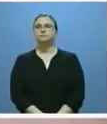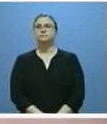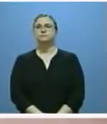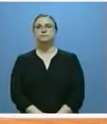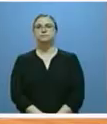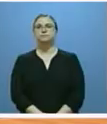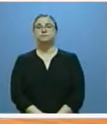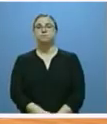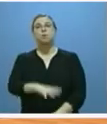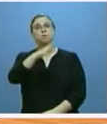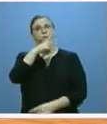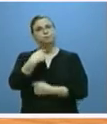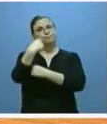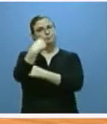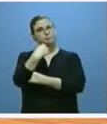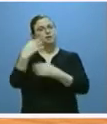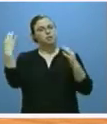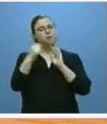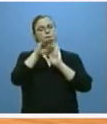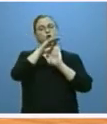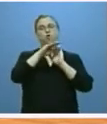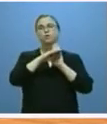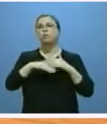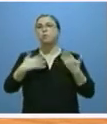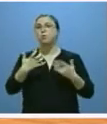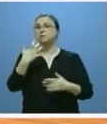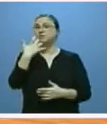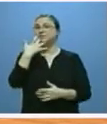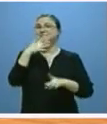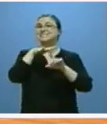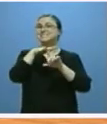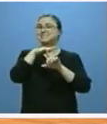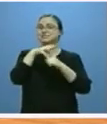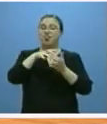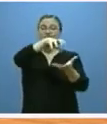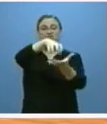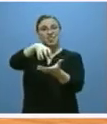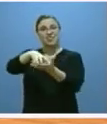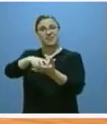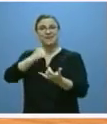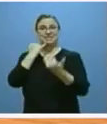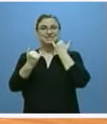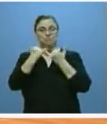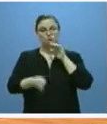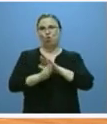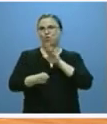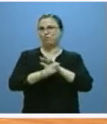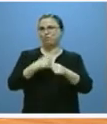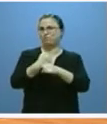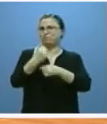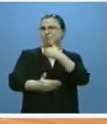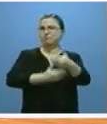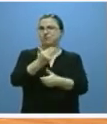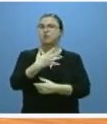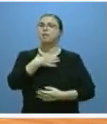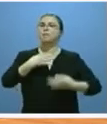Ello exige como condición necesaria que las condiciones que las centrales térmicas continúen operativas para lo